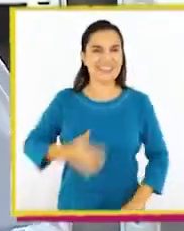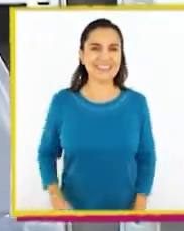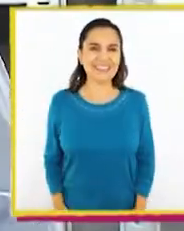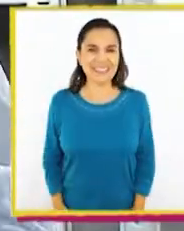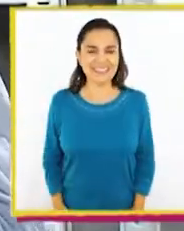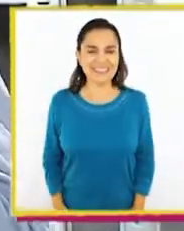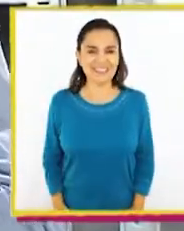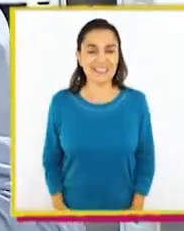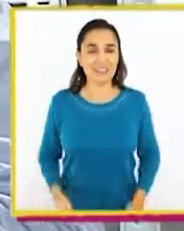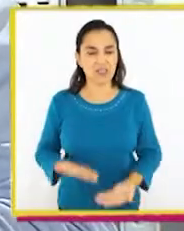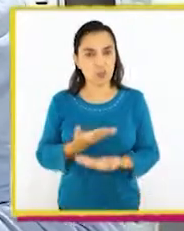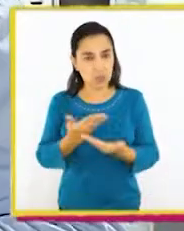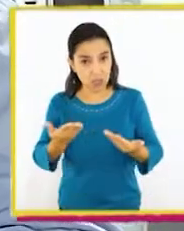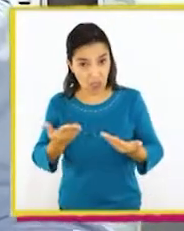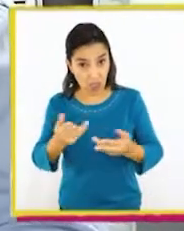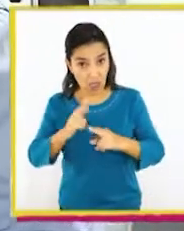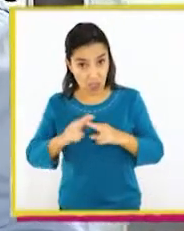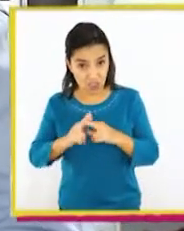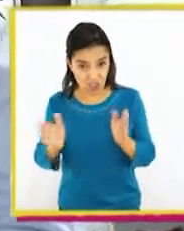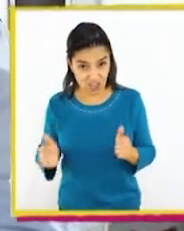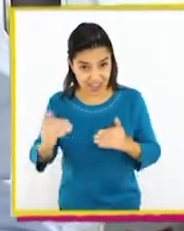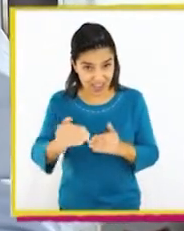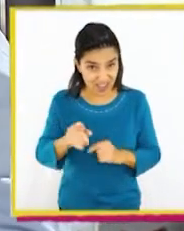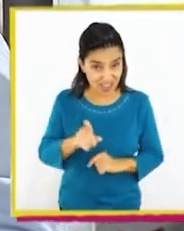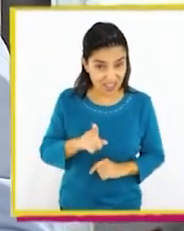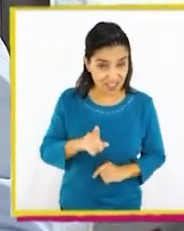recuerdos. ¿Ustedes han hecho una?